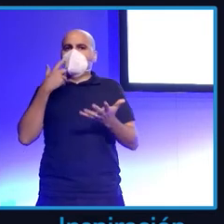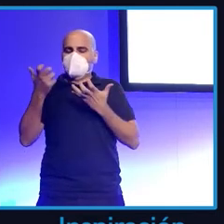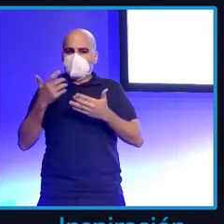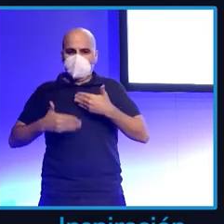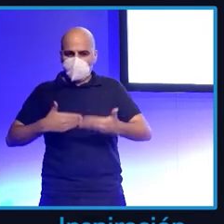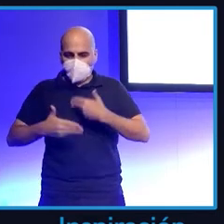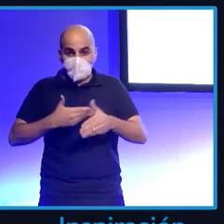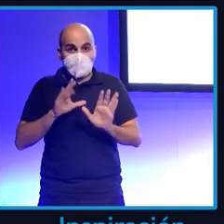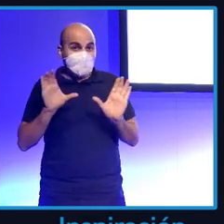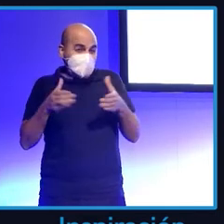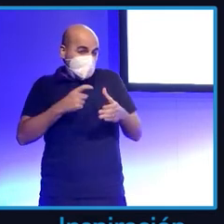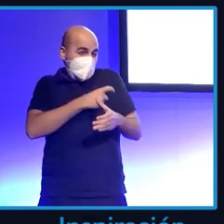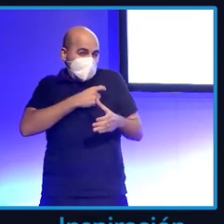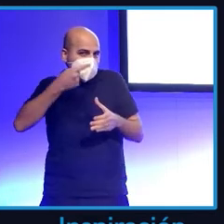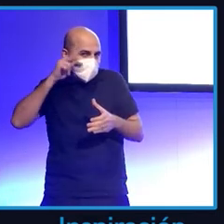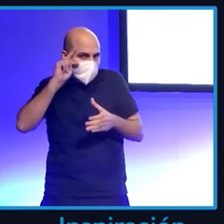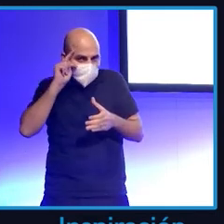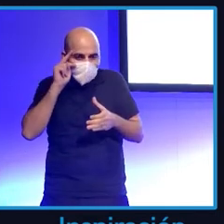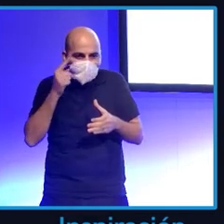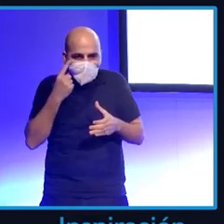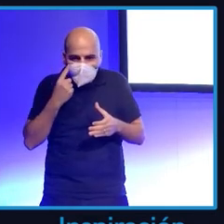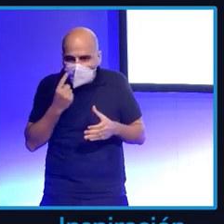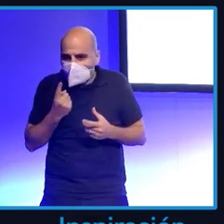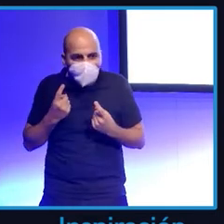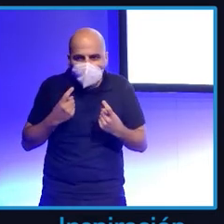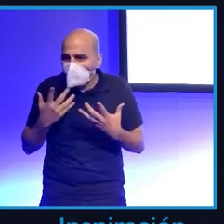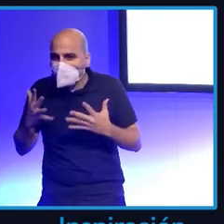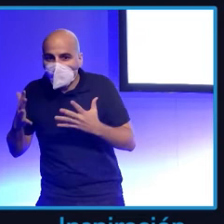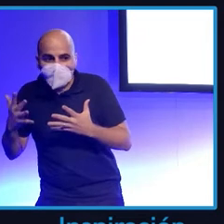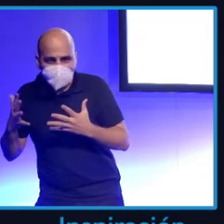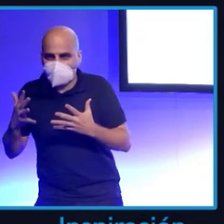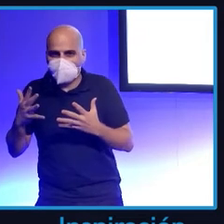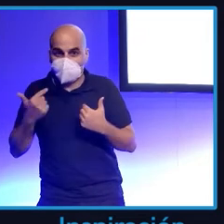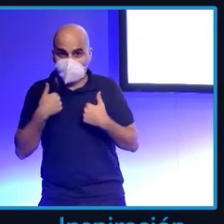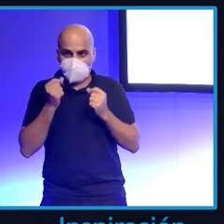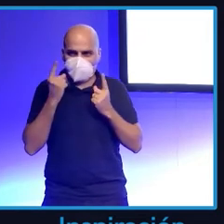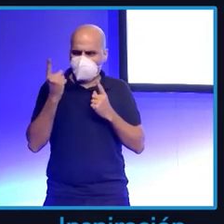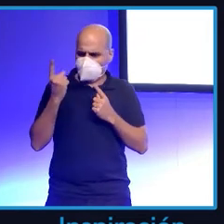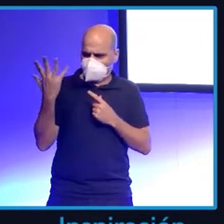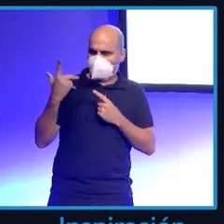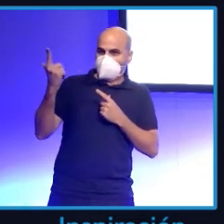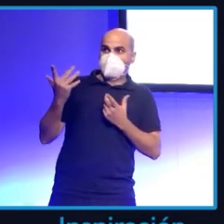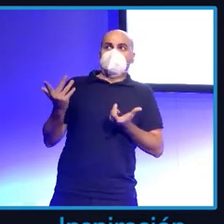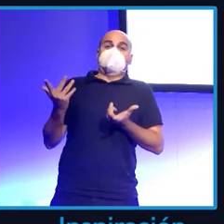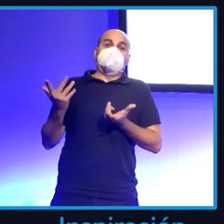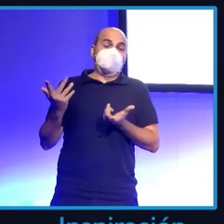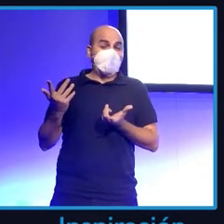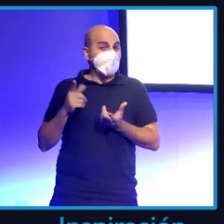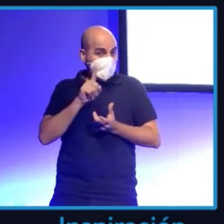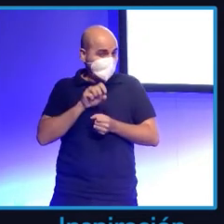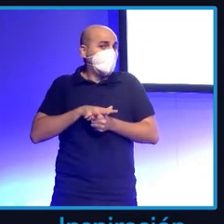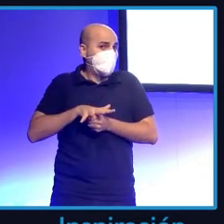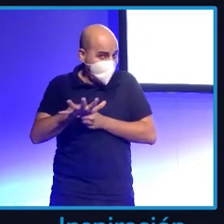en aquel momento. Pues eso es influencia, eso acabó impreso en muchos portales, en muchas